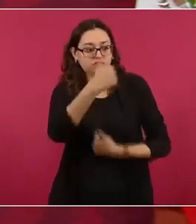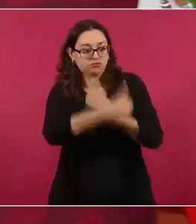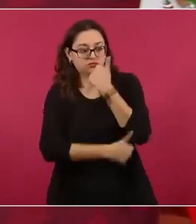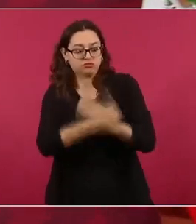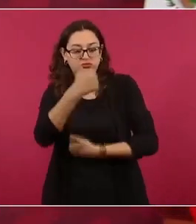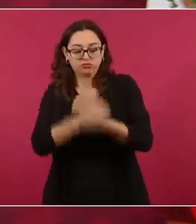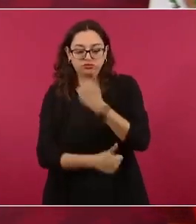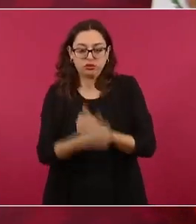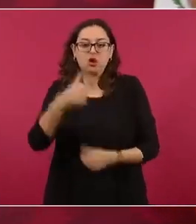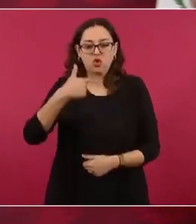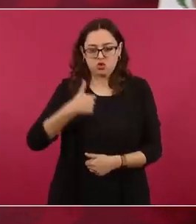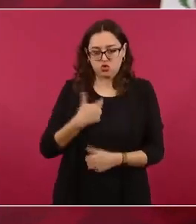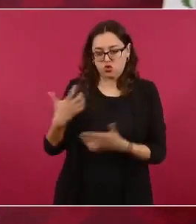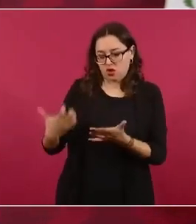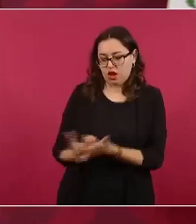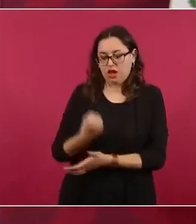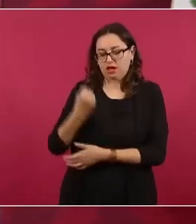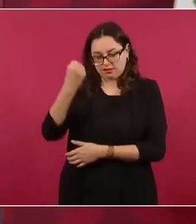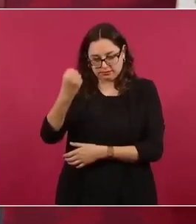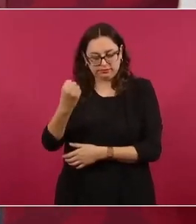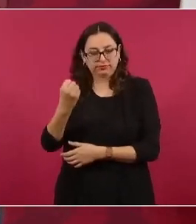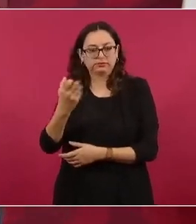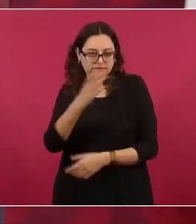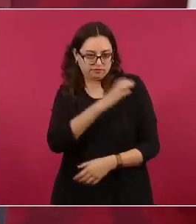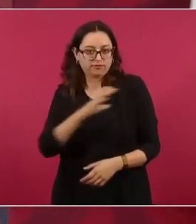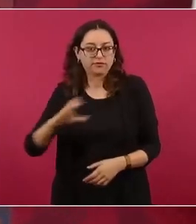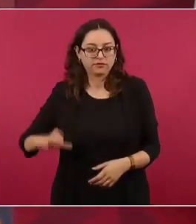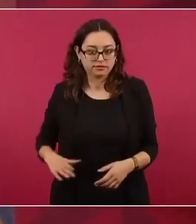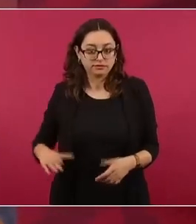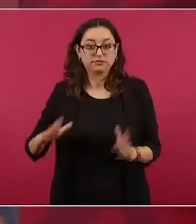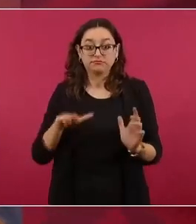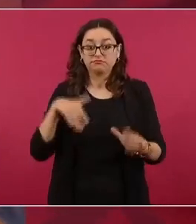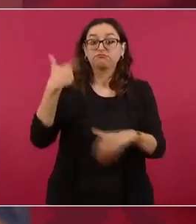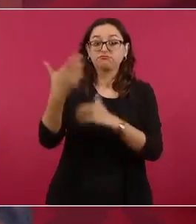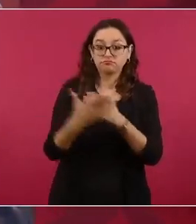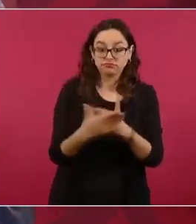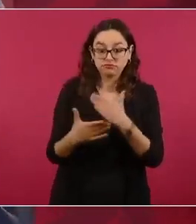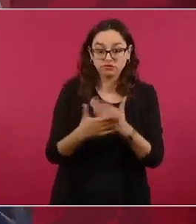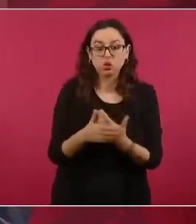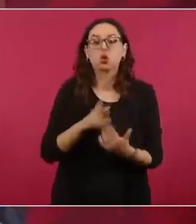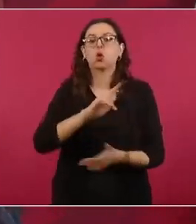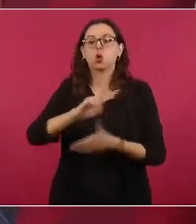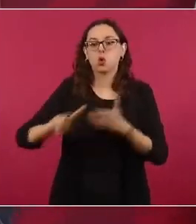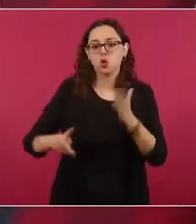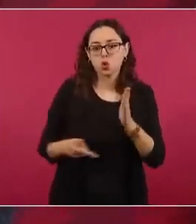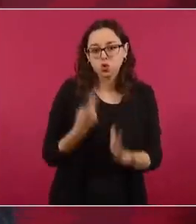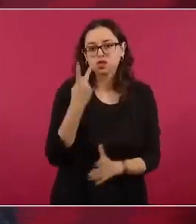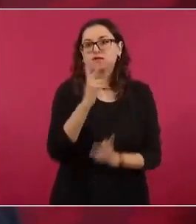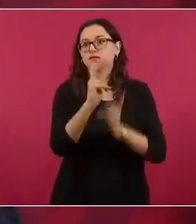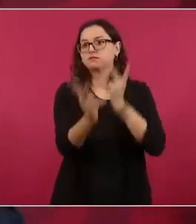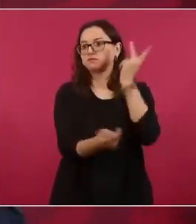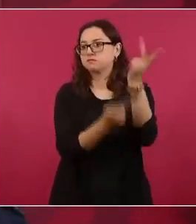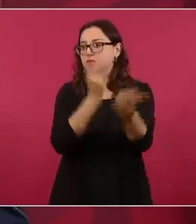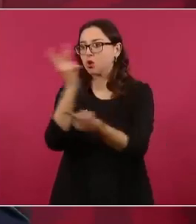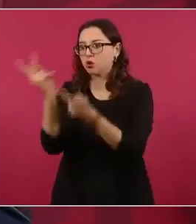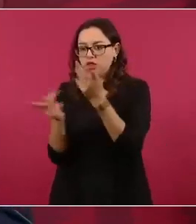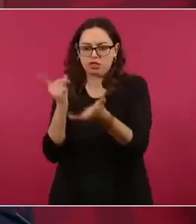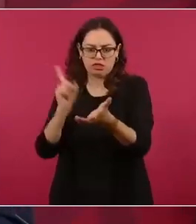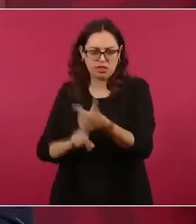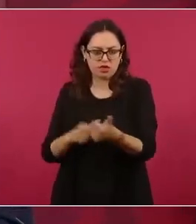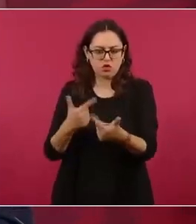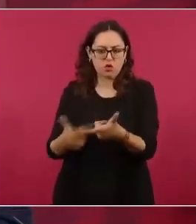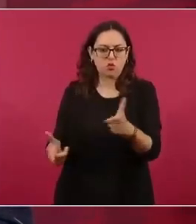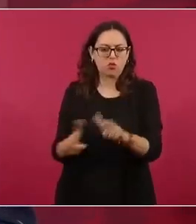llevar a cabo tengo entendido esas encuestas están en los estatutos del partido